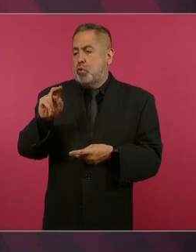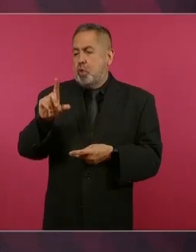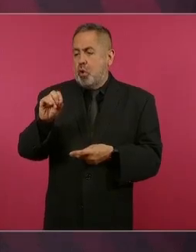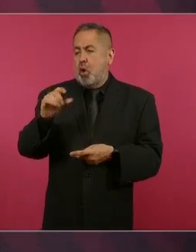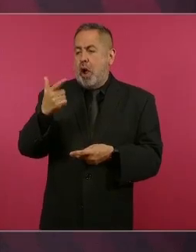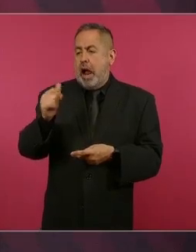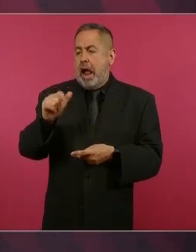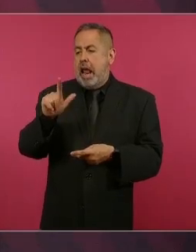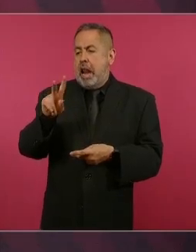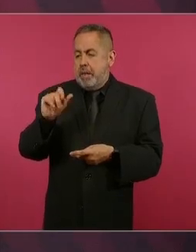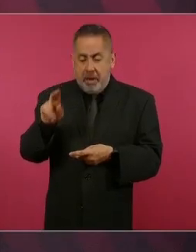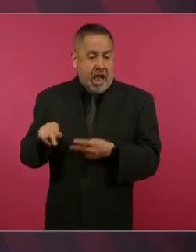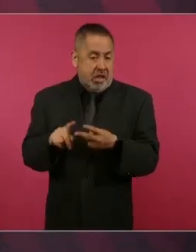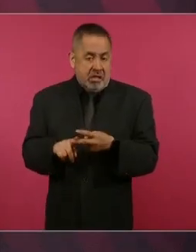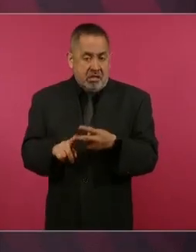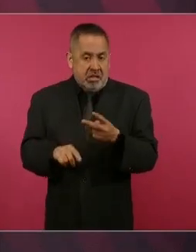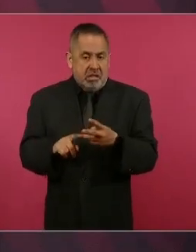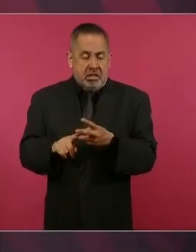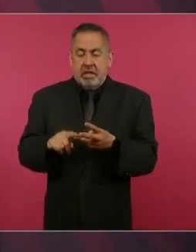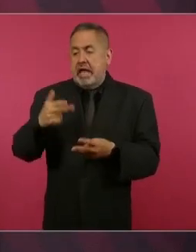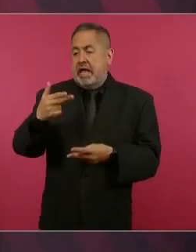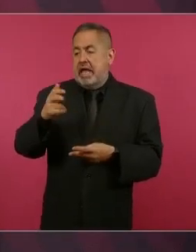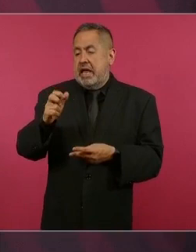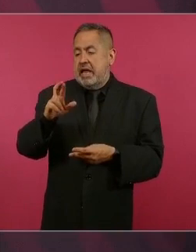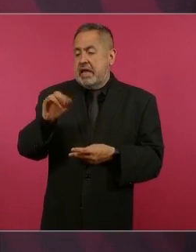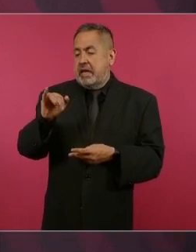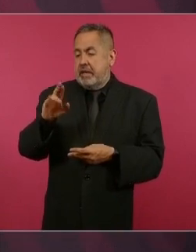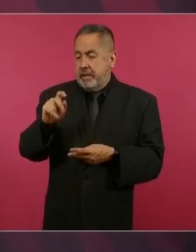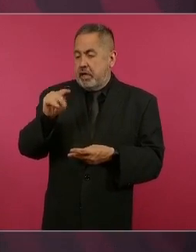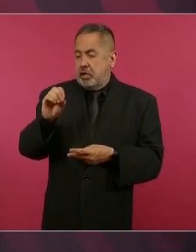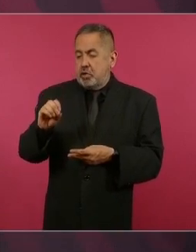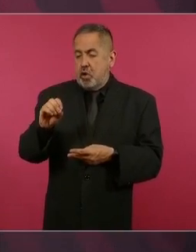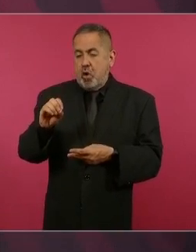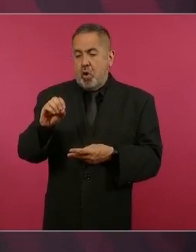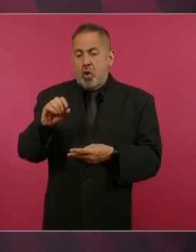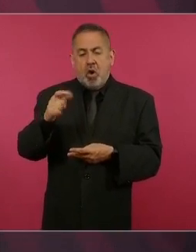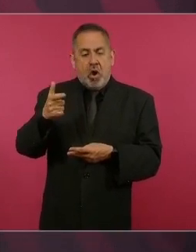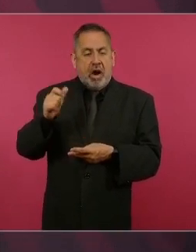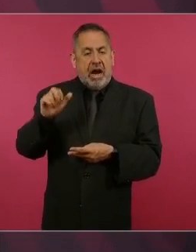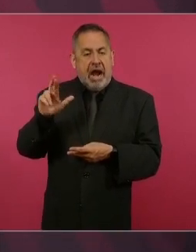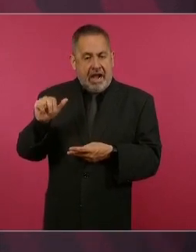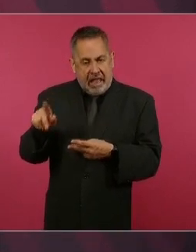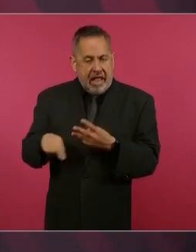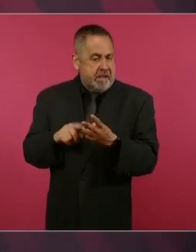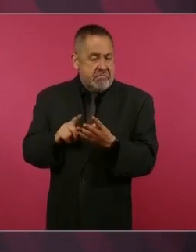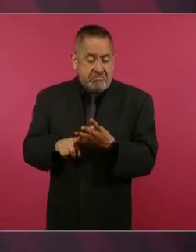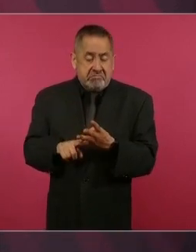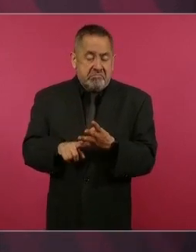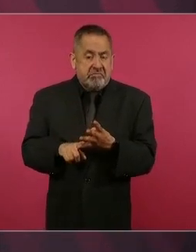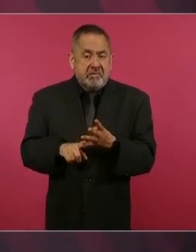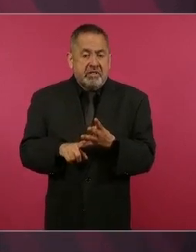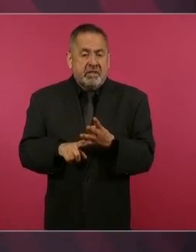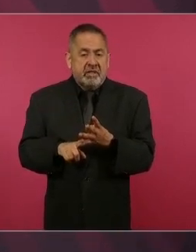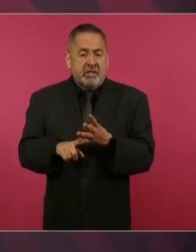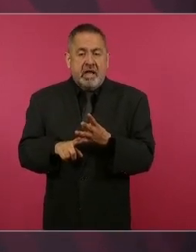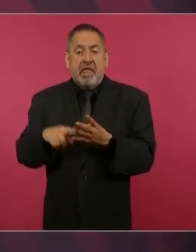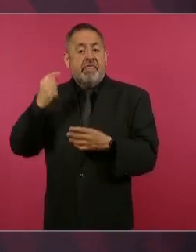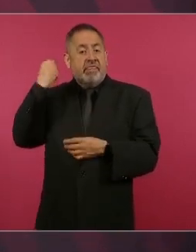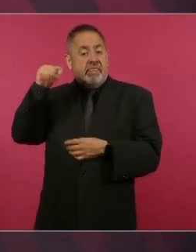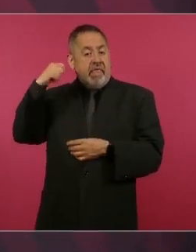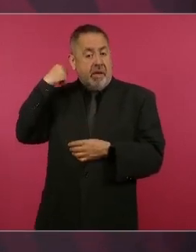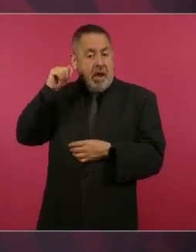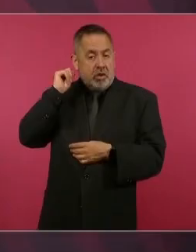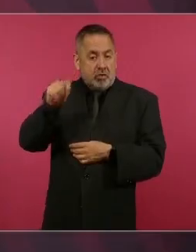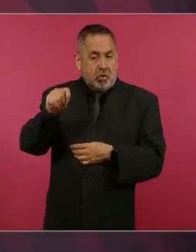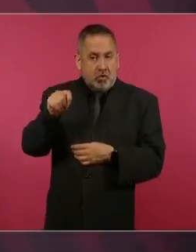Heriberto Jara, en Tabasco,